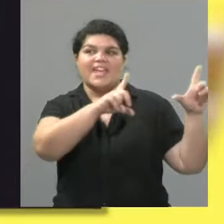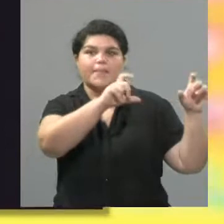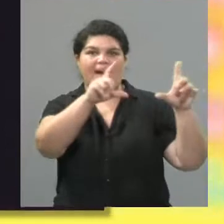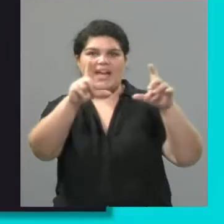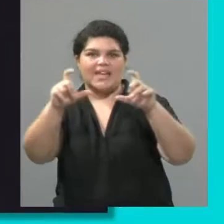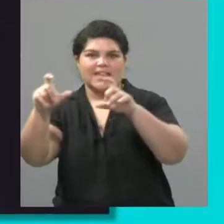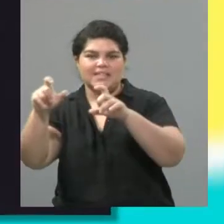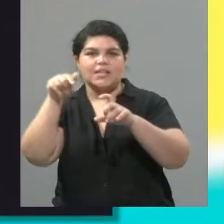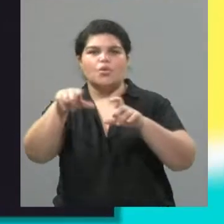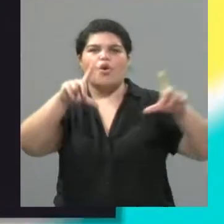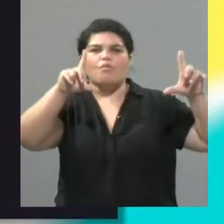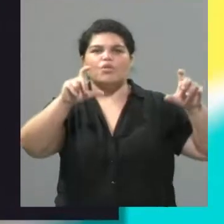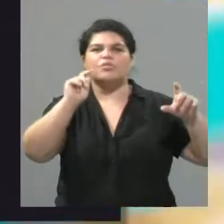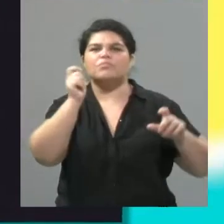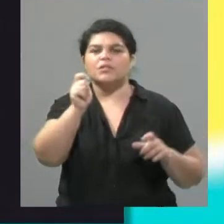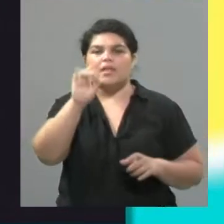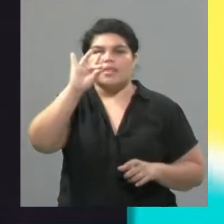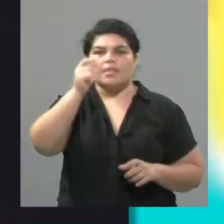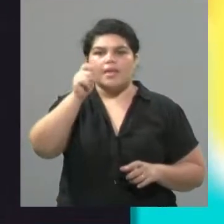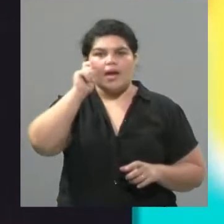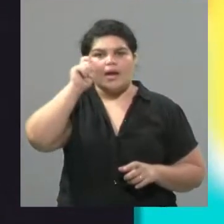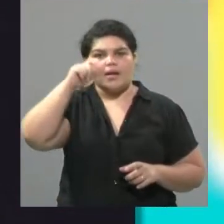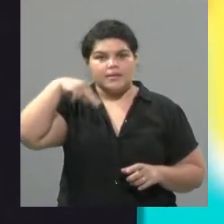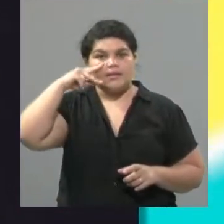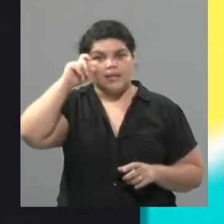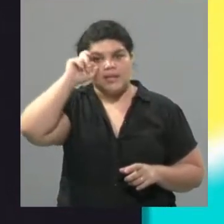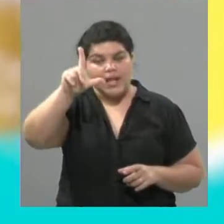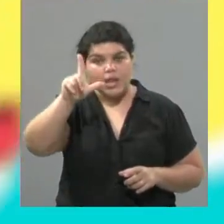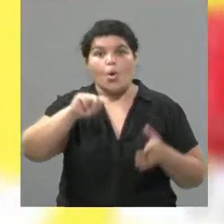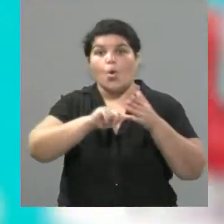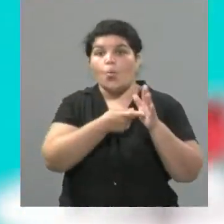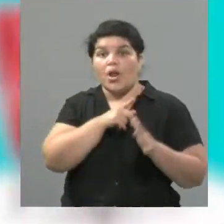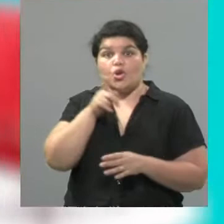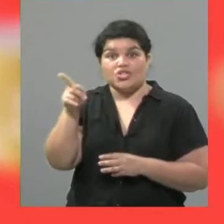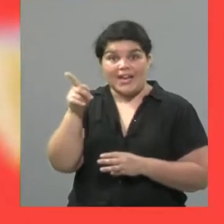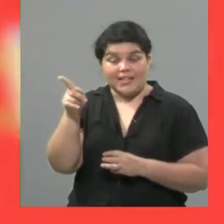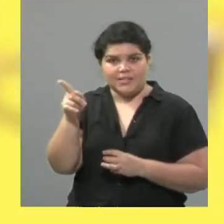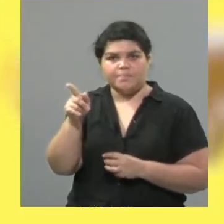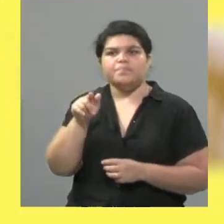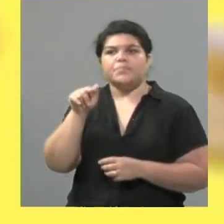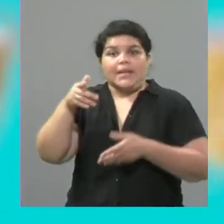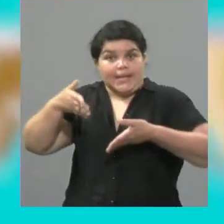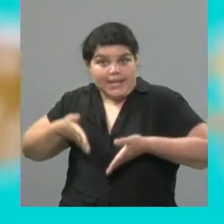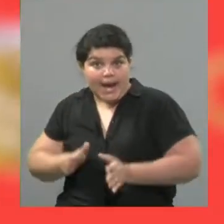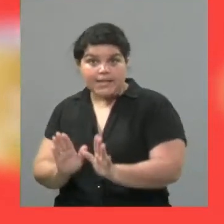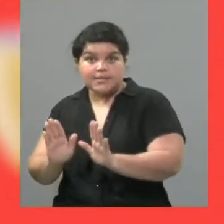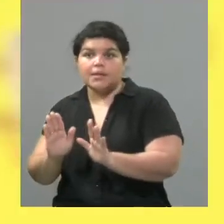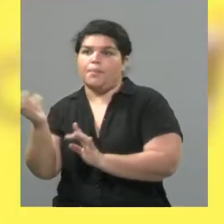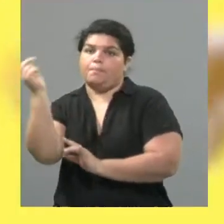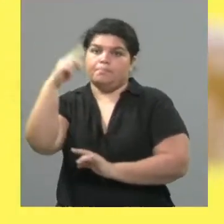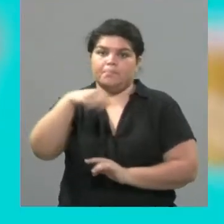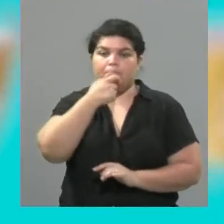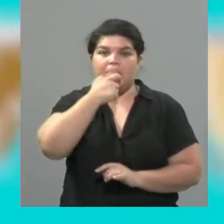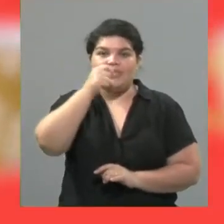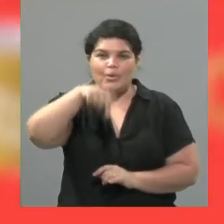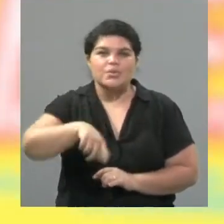fotografías de también solo ducha. Un fotógrafo de Buenos Aires que está viviendo acá hace un tiempo en Mendoza, que